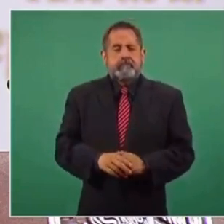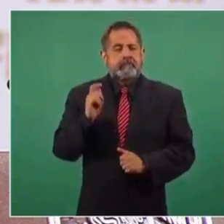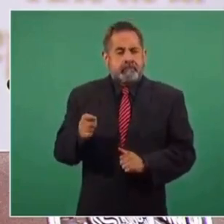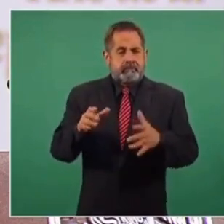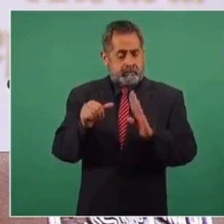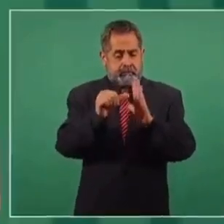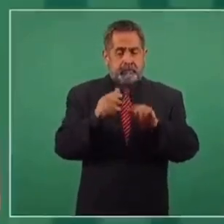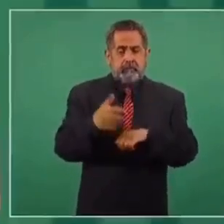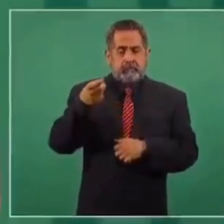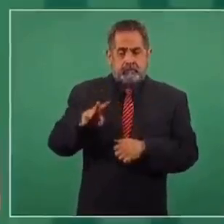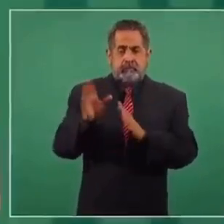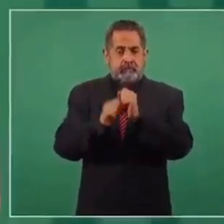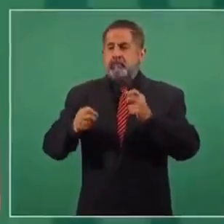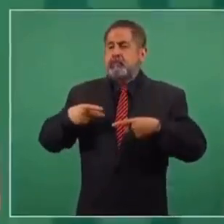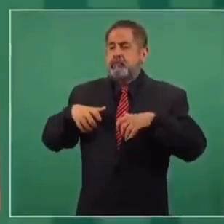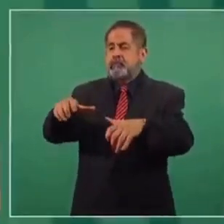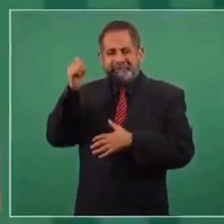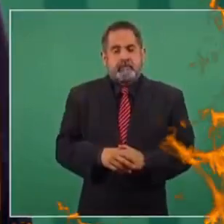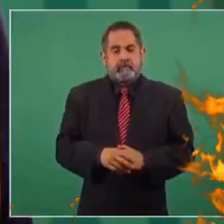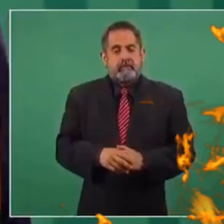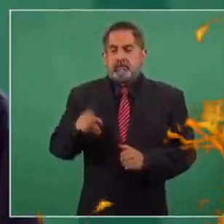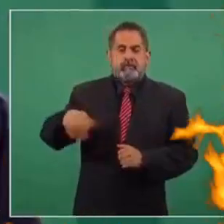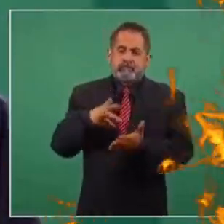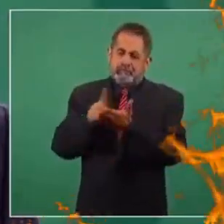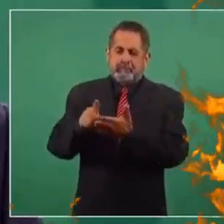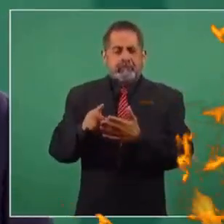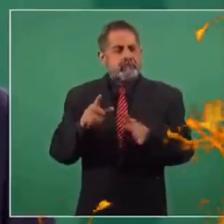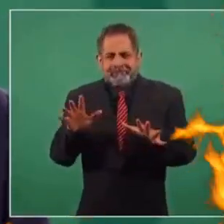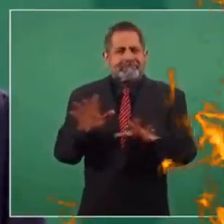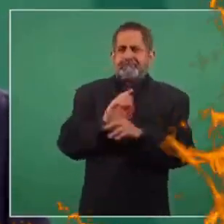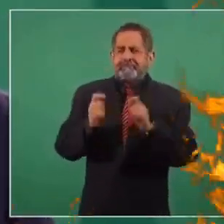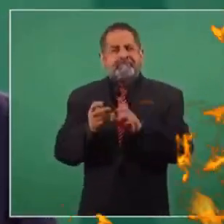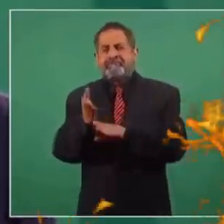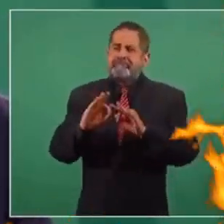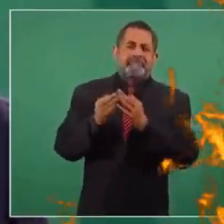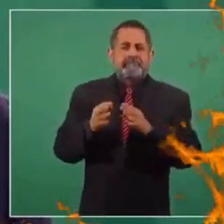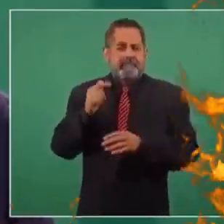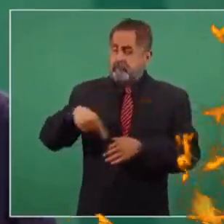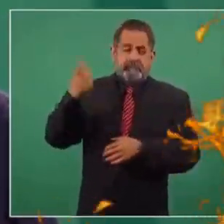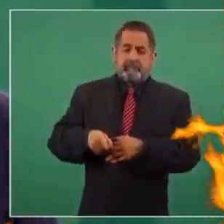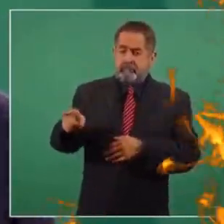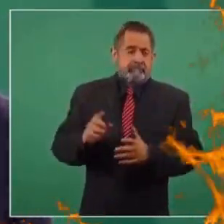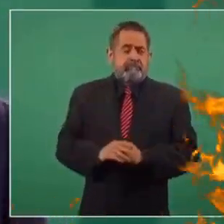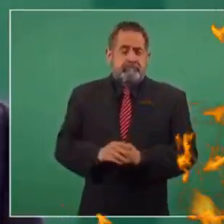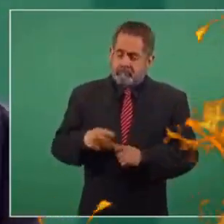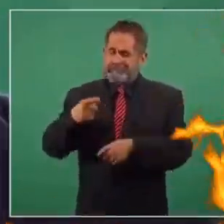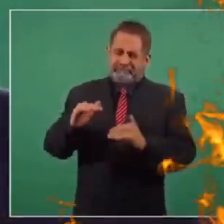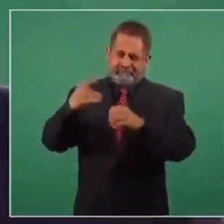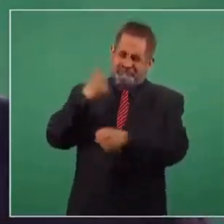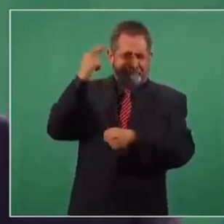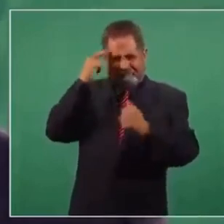Se establece hasta en el artículo 39 de la Constitución. El pueblo tiene en todo momento el derecho a cambiar hasta la forma del gobierno.